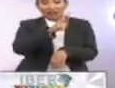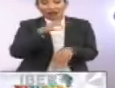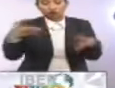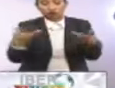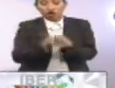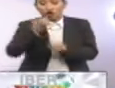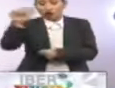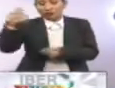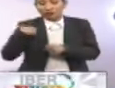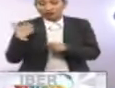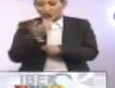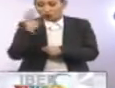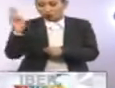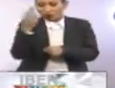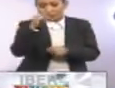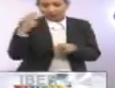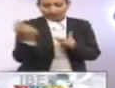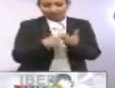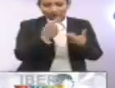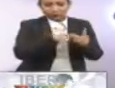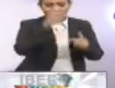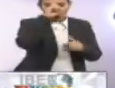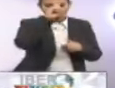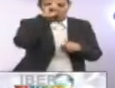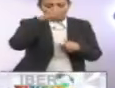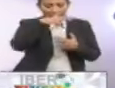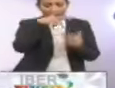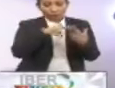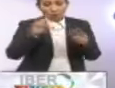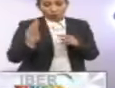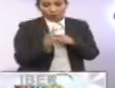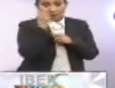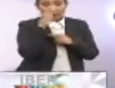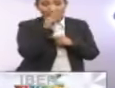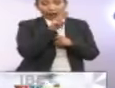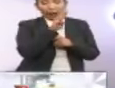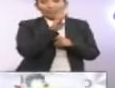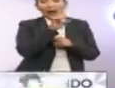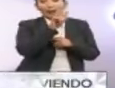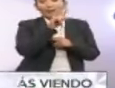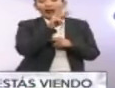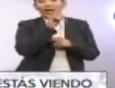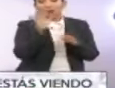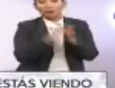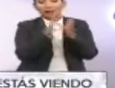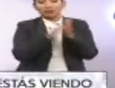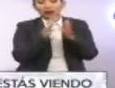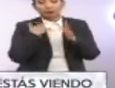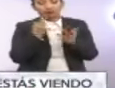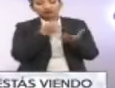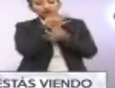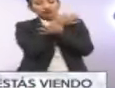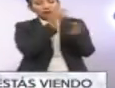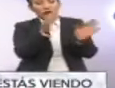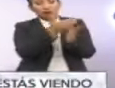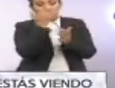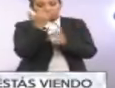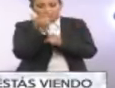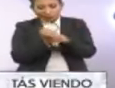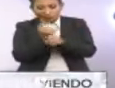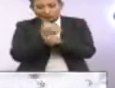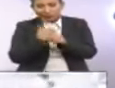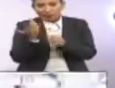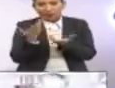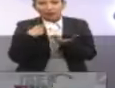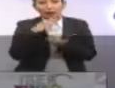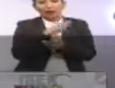conjunto con las demás casas de estudio pertenecientes al Consejo Regional de Universidades de Valparaíso, participaron en el lanzamiento del cuaderno de estudios sociales